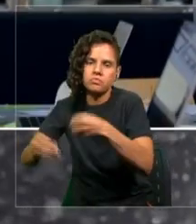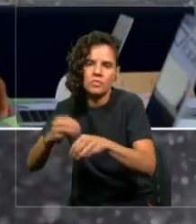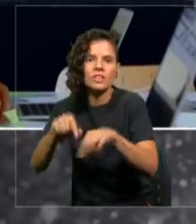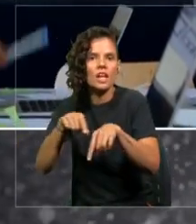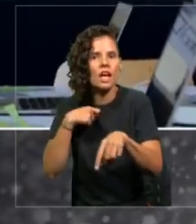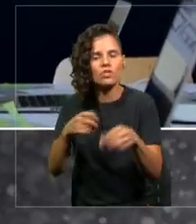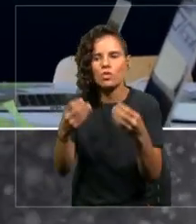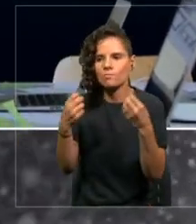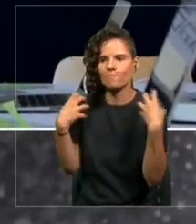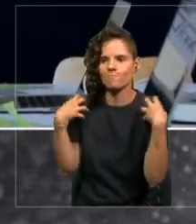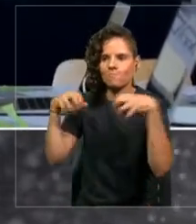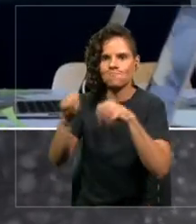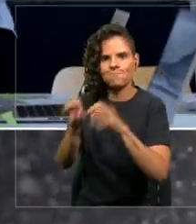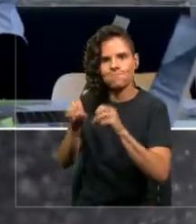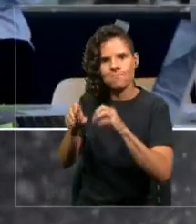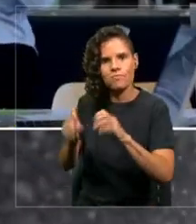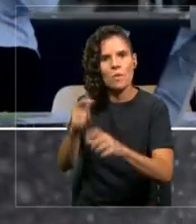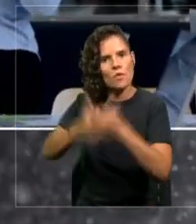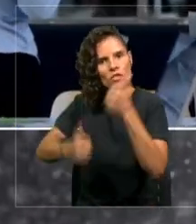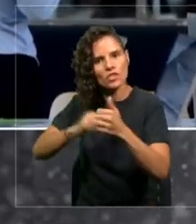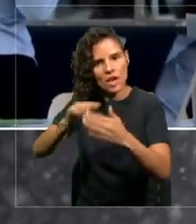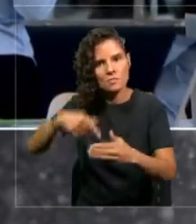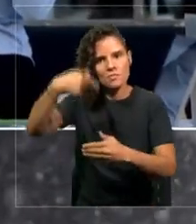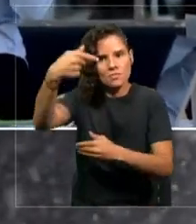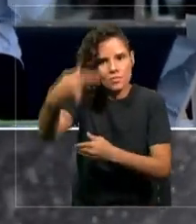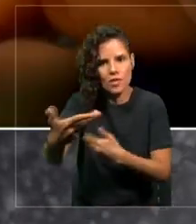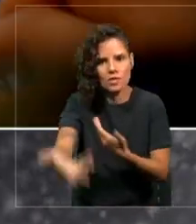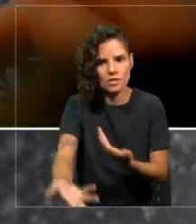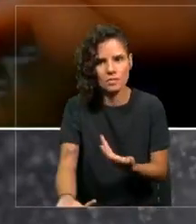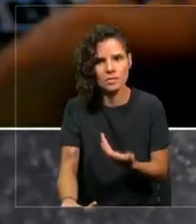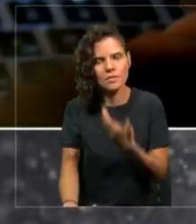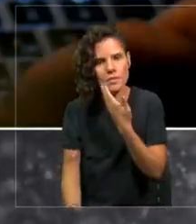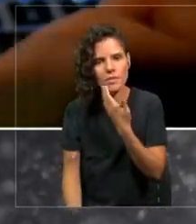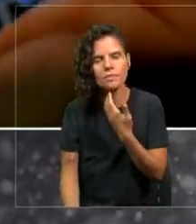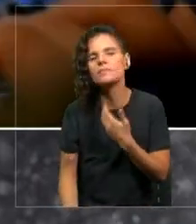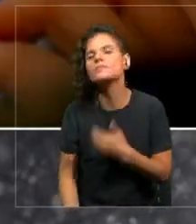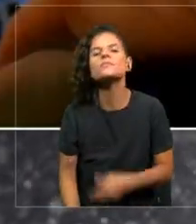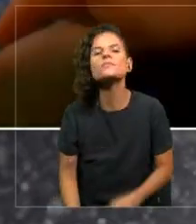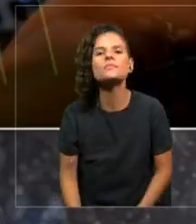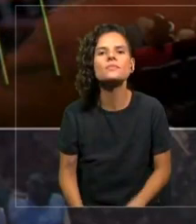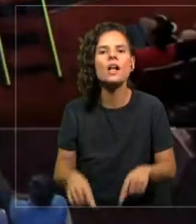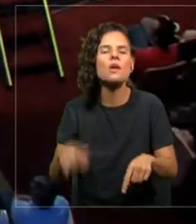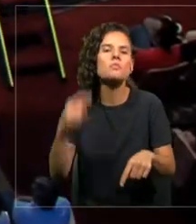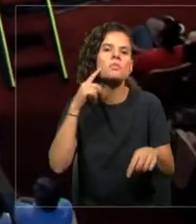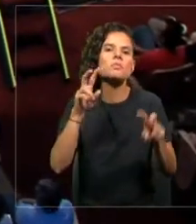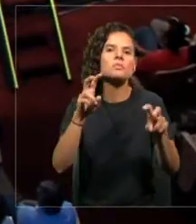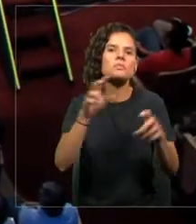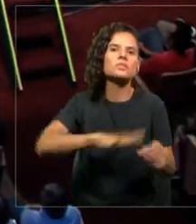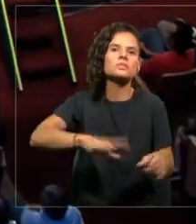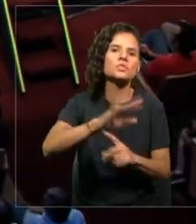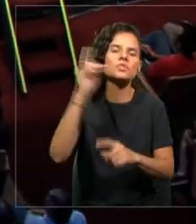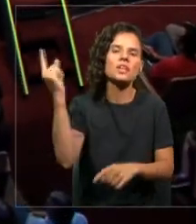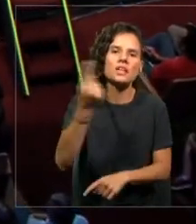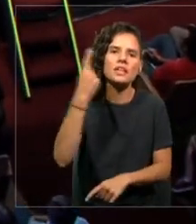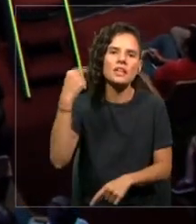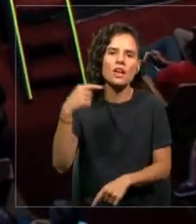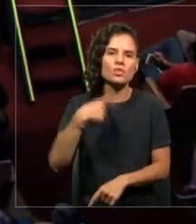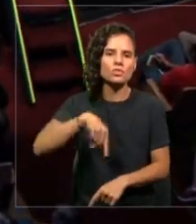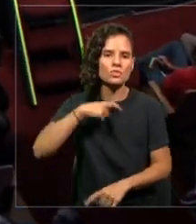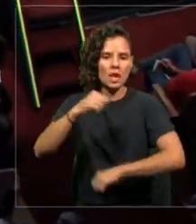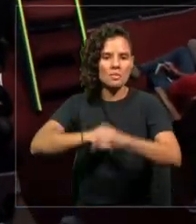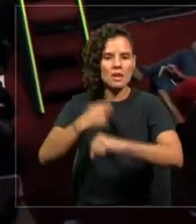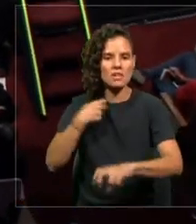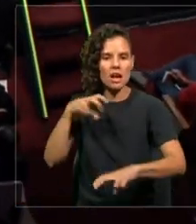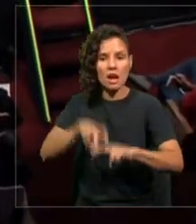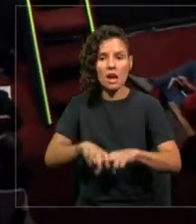para la siguiente generación. Ahora, en los casos generales, las empresas nos sentamos a esperar ¡Ah!